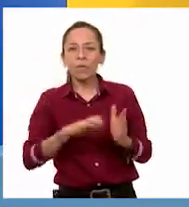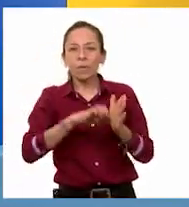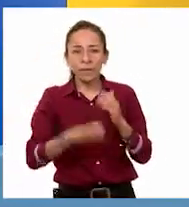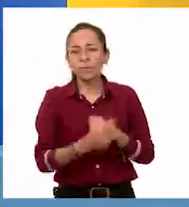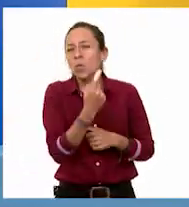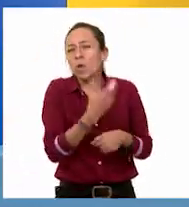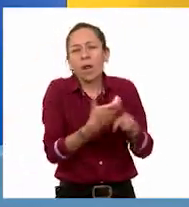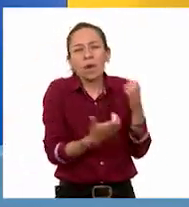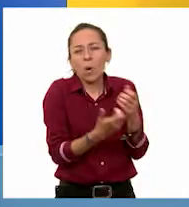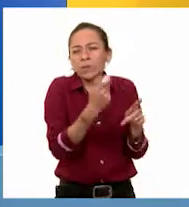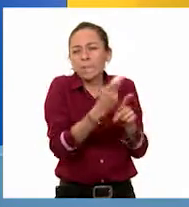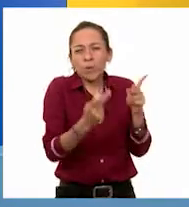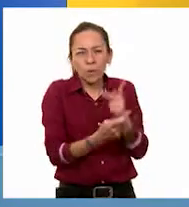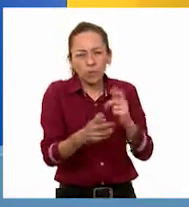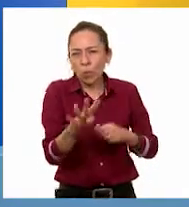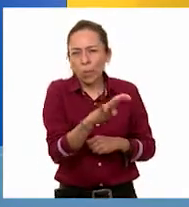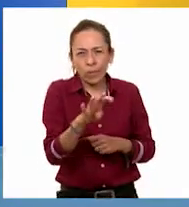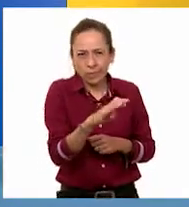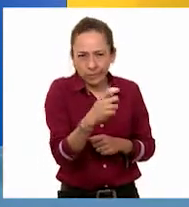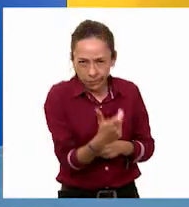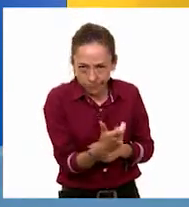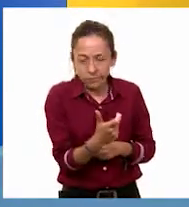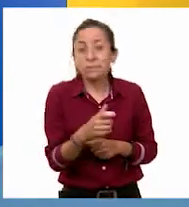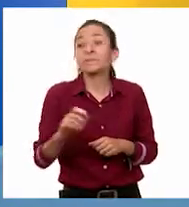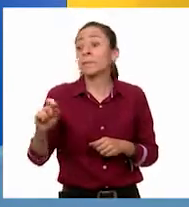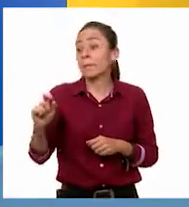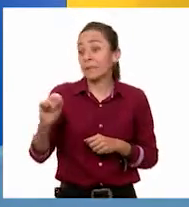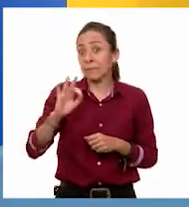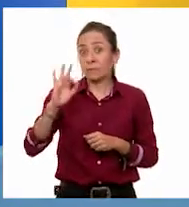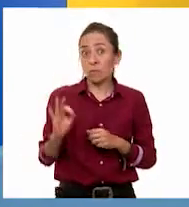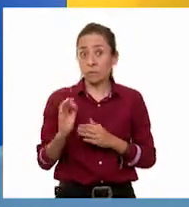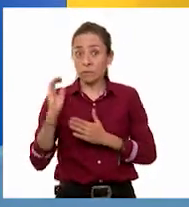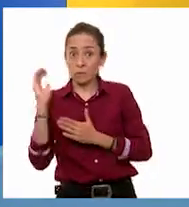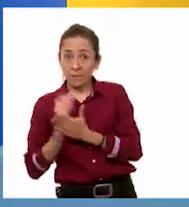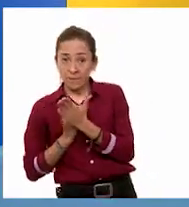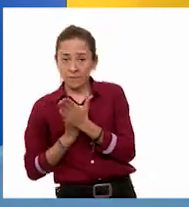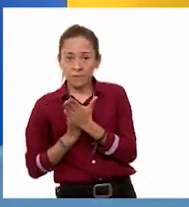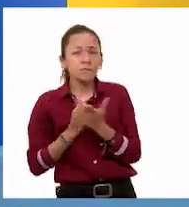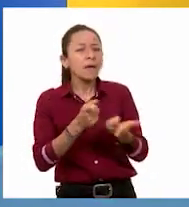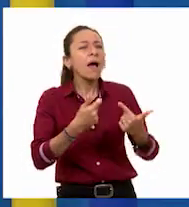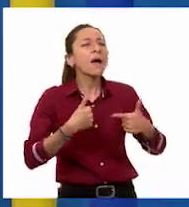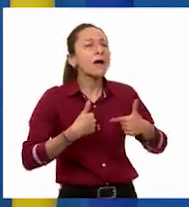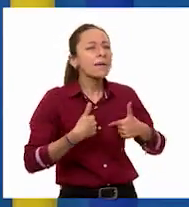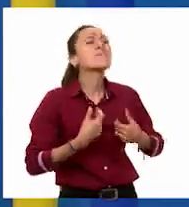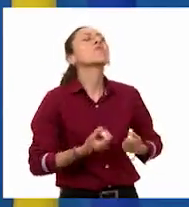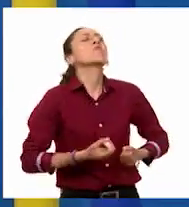pesos y tiene un descuento del 20%, ¿cuánto me descontarán?